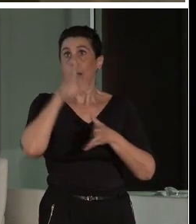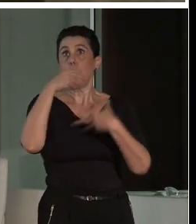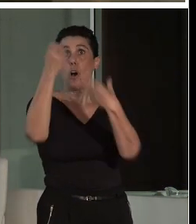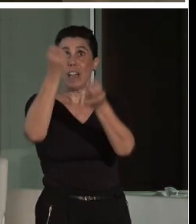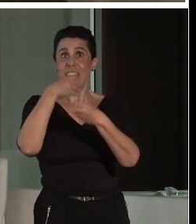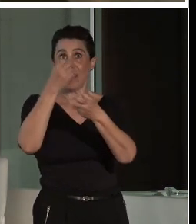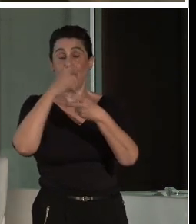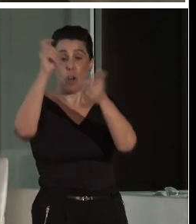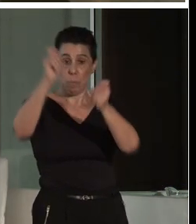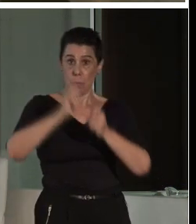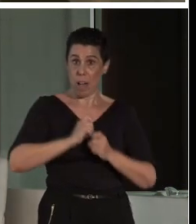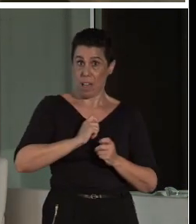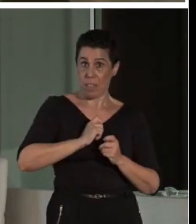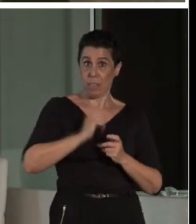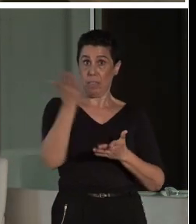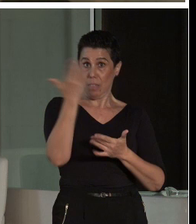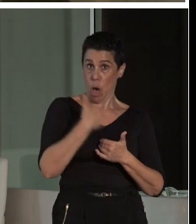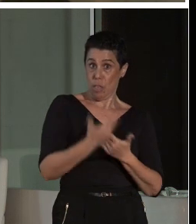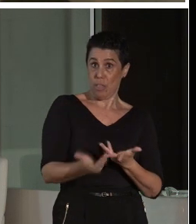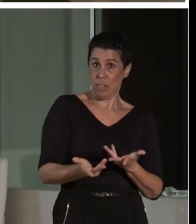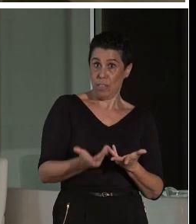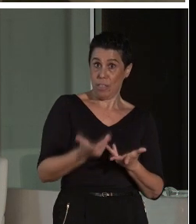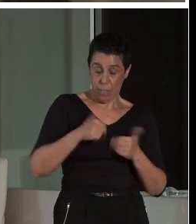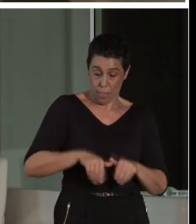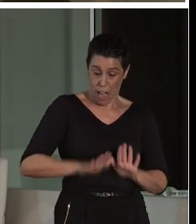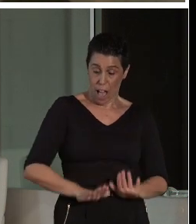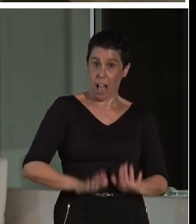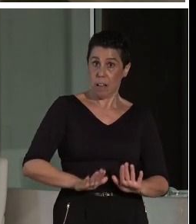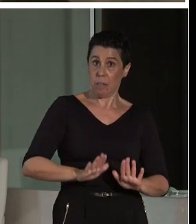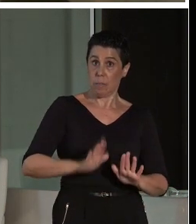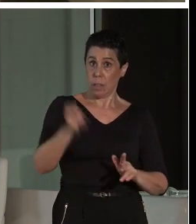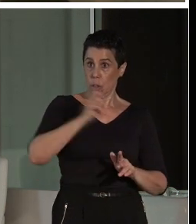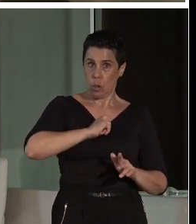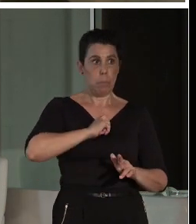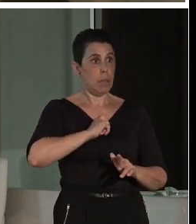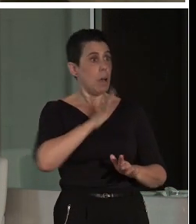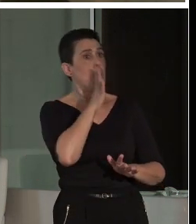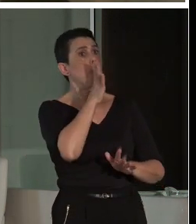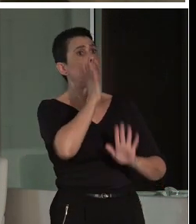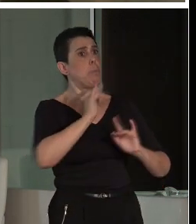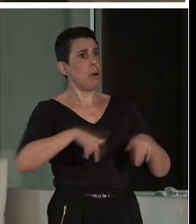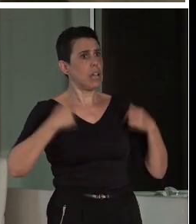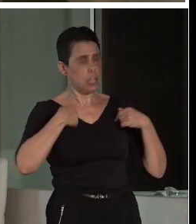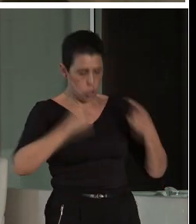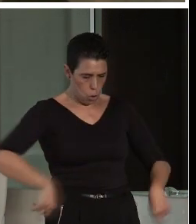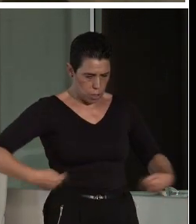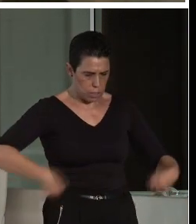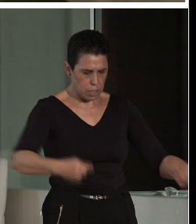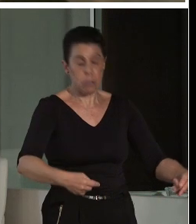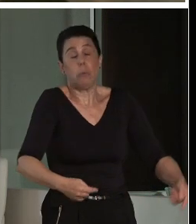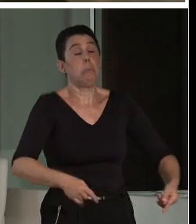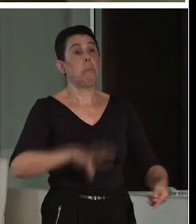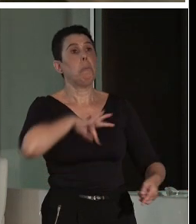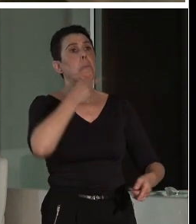Bájame, lo que tú ves arriba, bájamelo. Pero para eso no es porque yo vaya en una silla de ruedas, es que a lo mejor resulta que a mí no me gusta subir